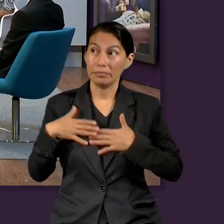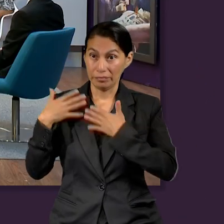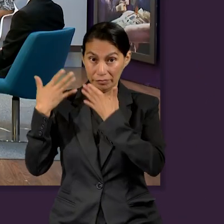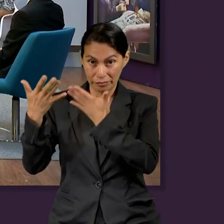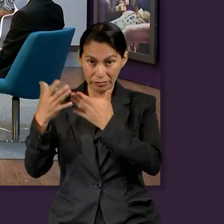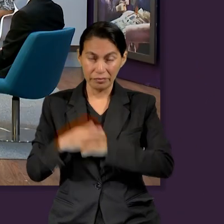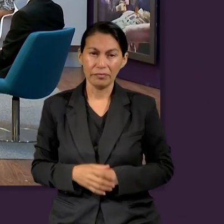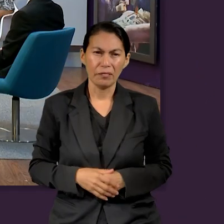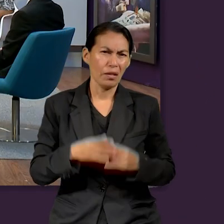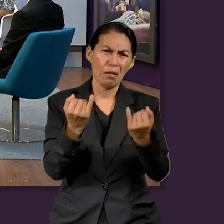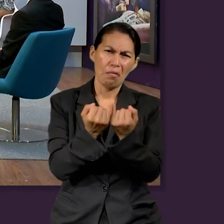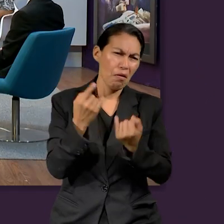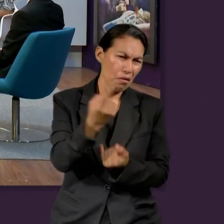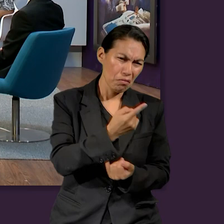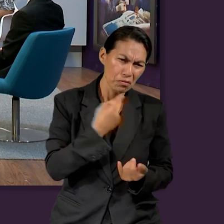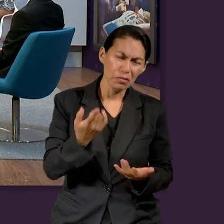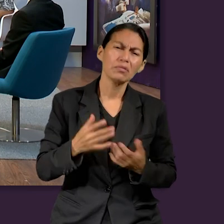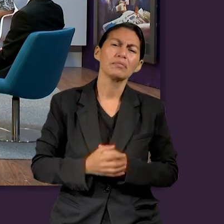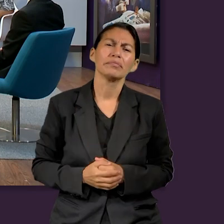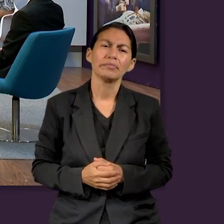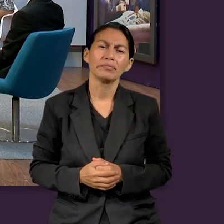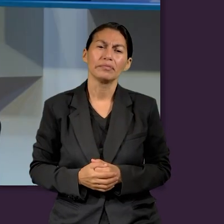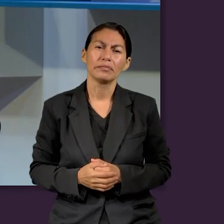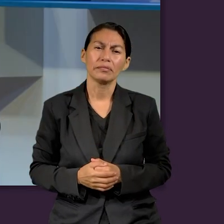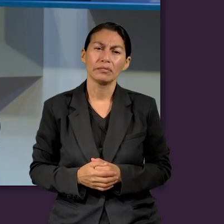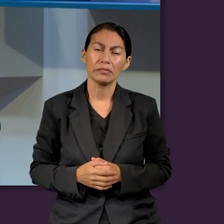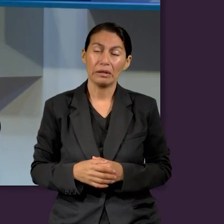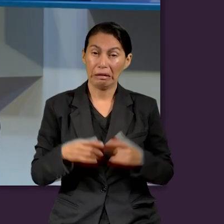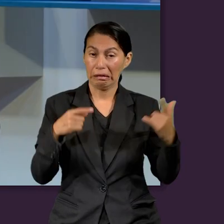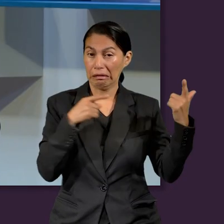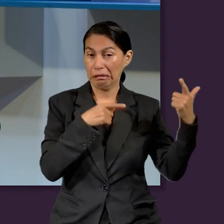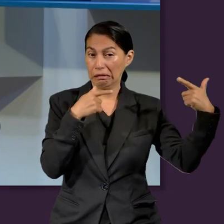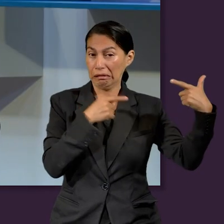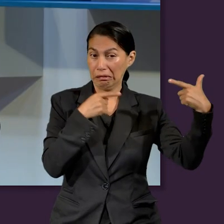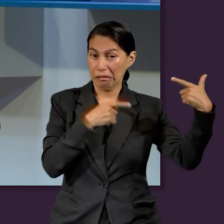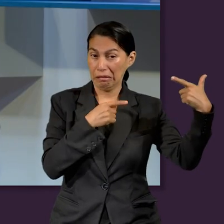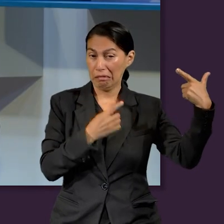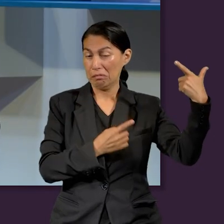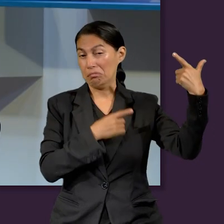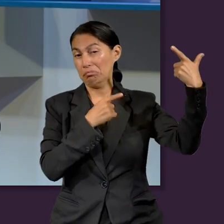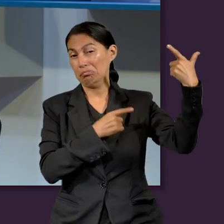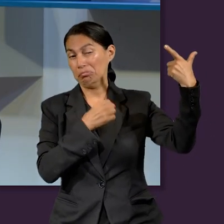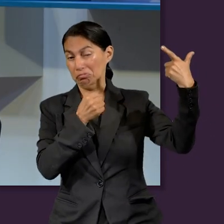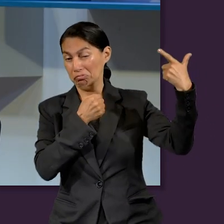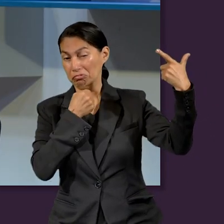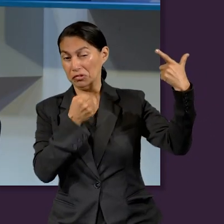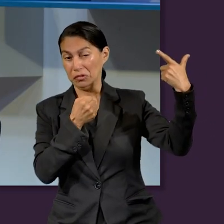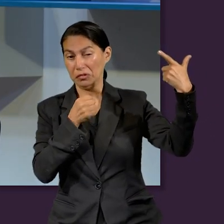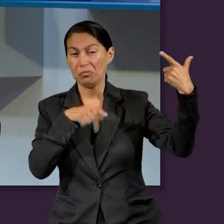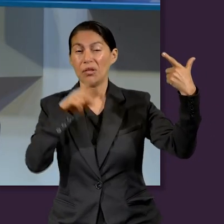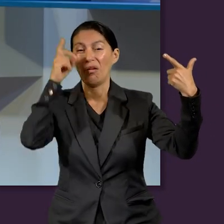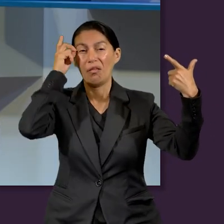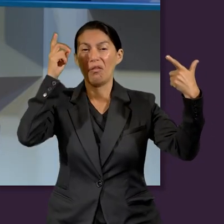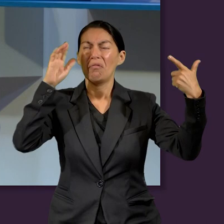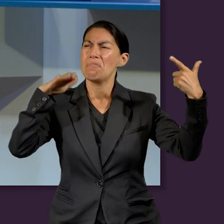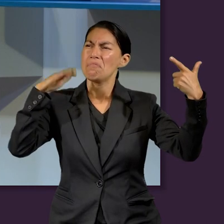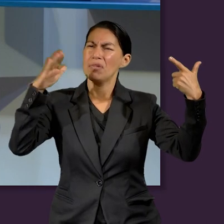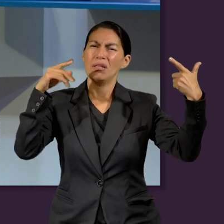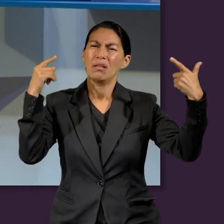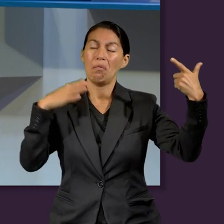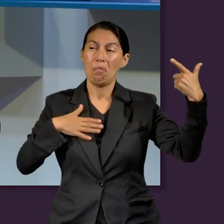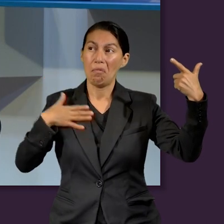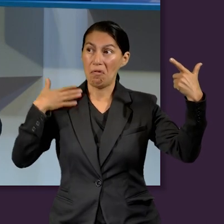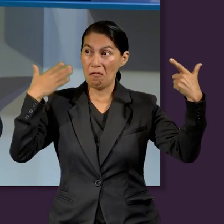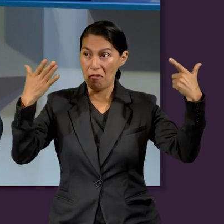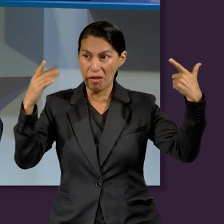confiar totalmente en su Padre Celestial. Y en la declaración que él hizo delante